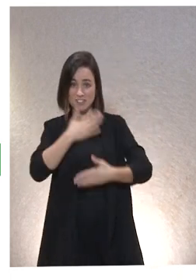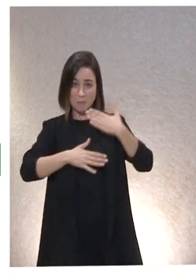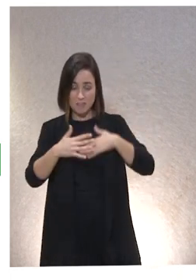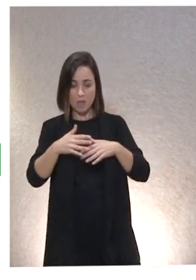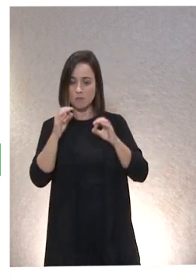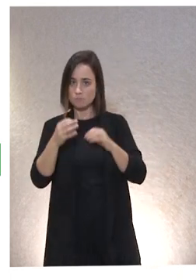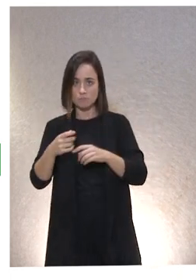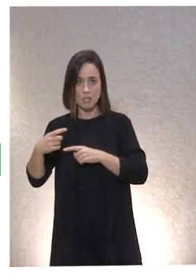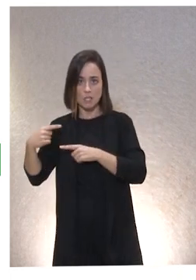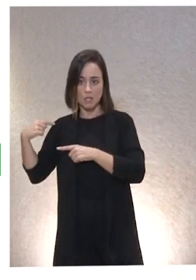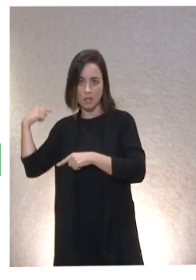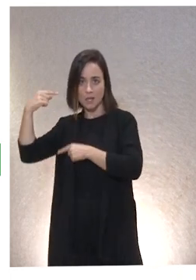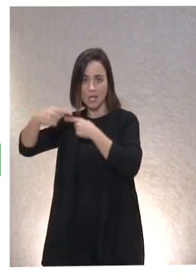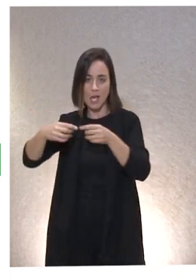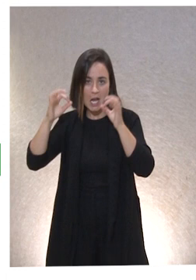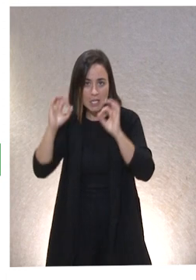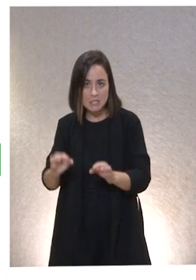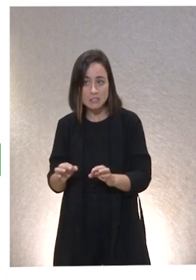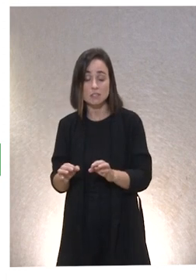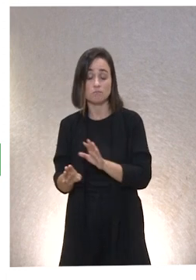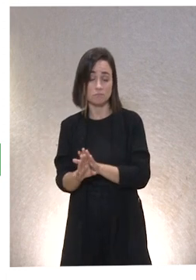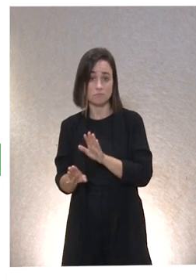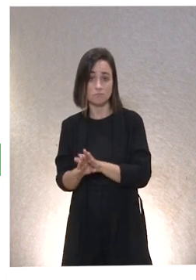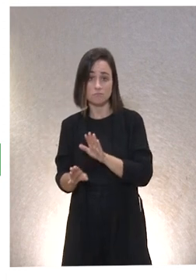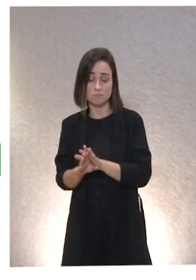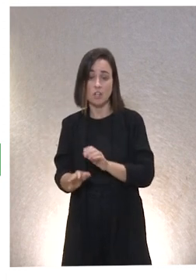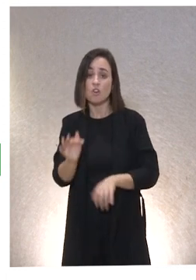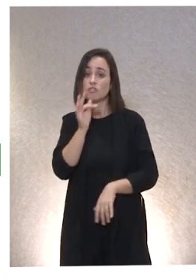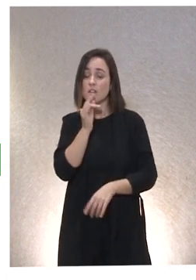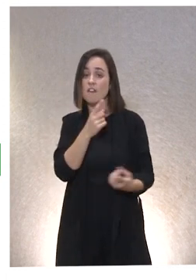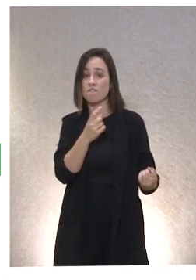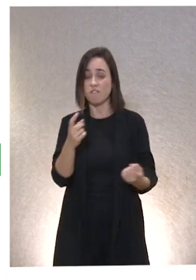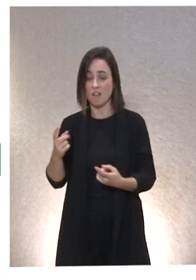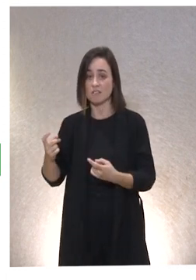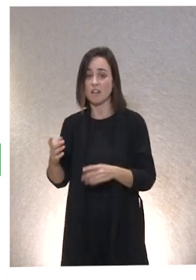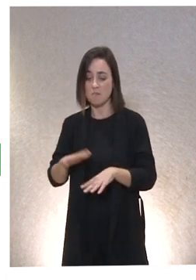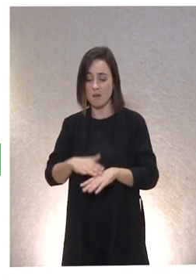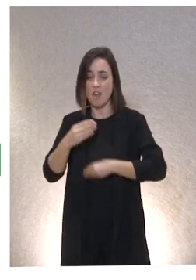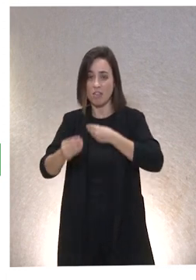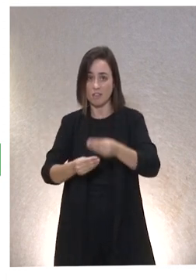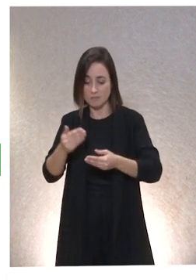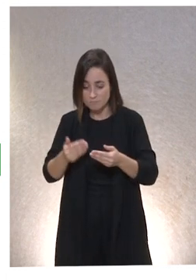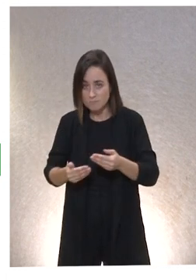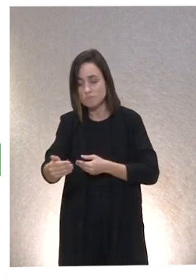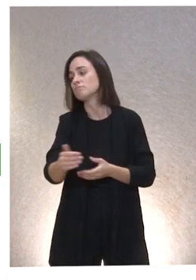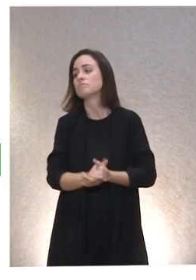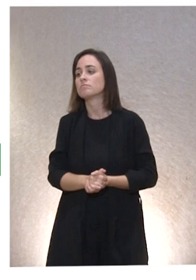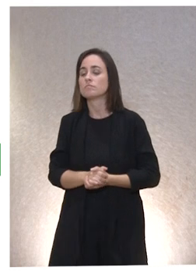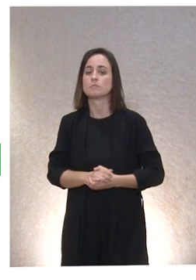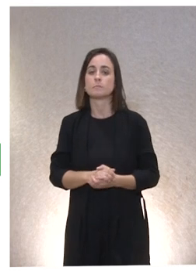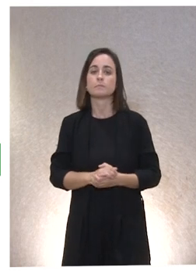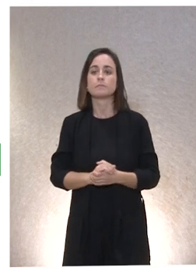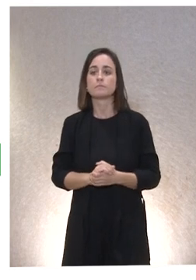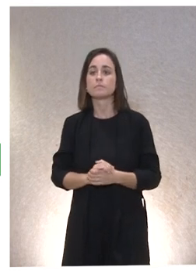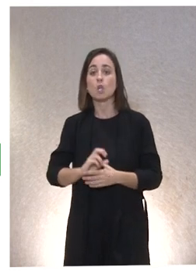intelectual, pues iremos viendo que, desgraciadamente, todavía queda mucha tarea por hacer en este aspecto. Otra cuestión,